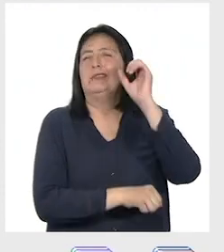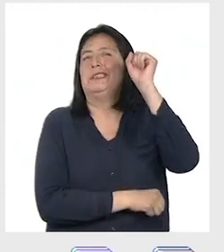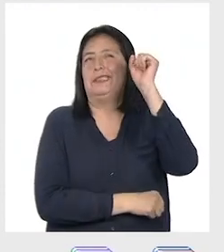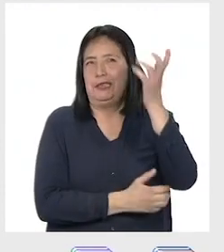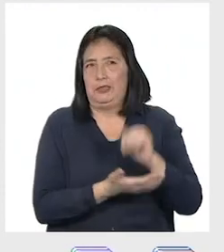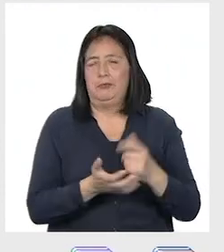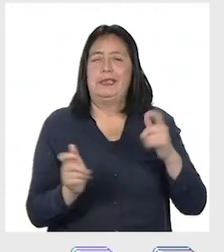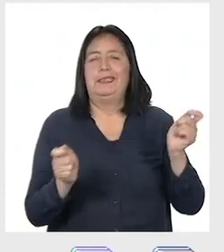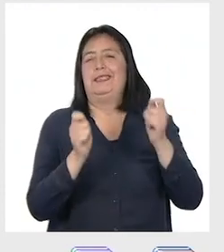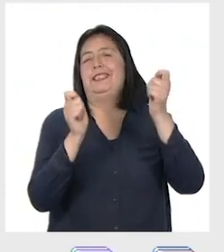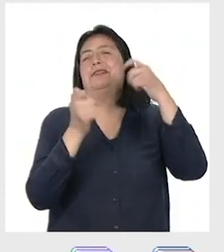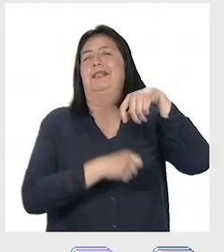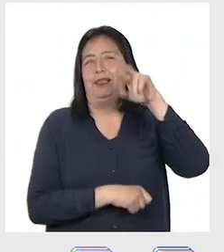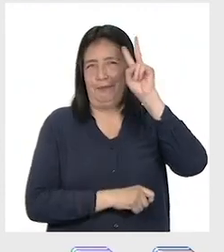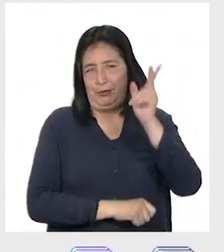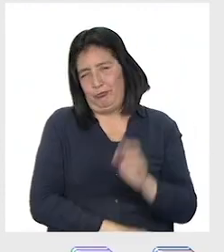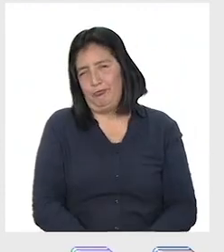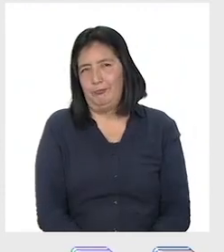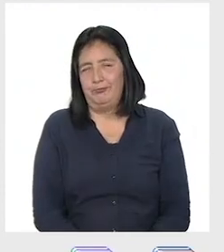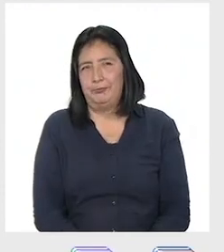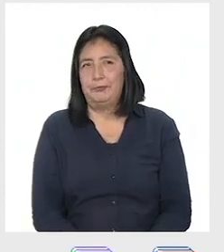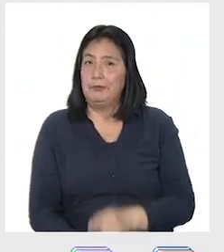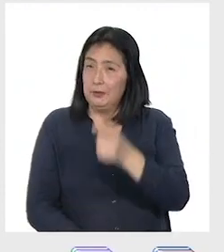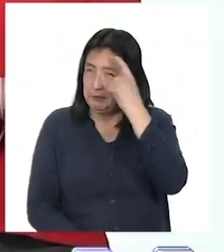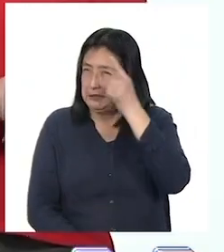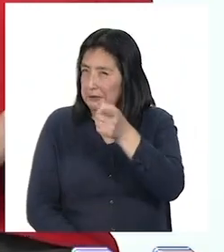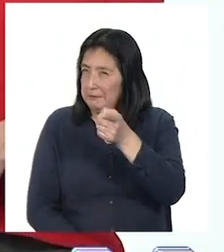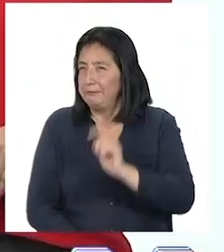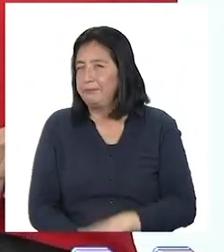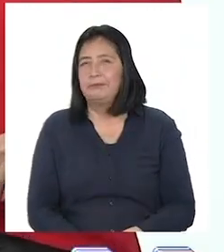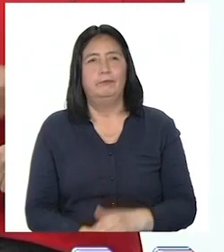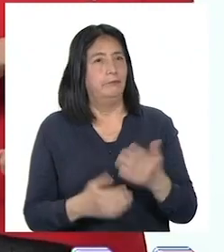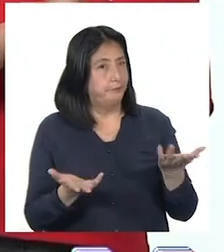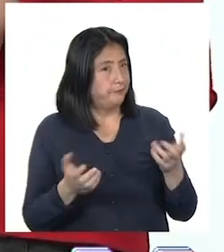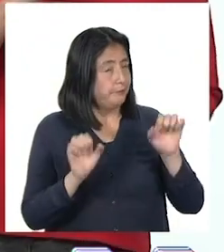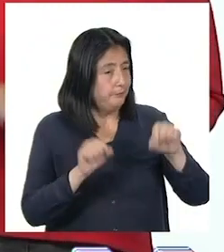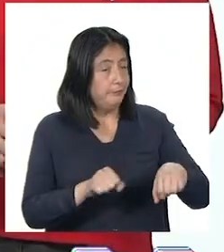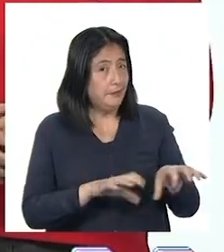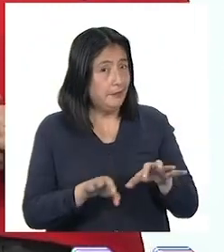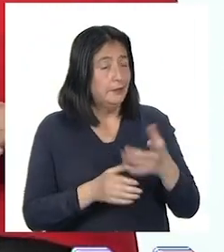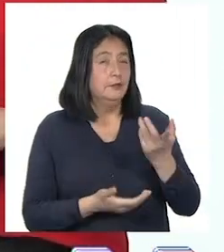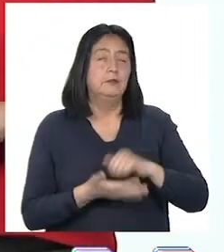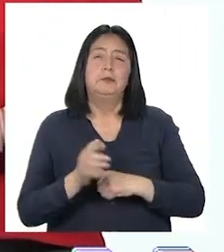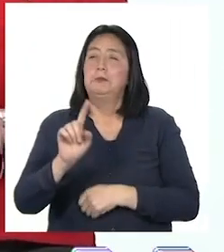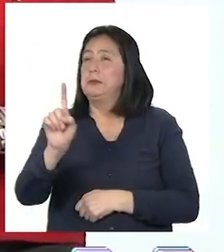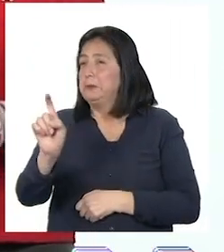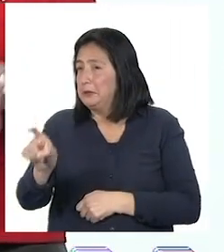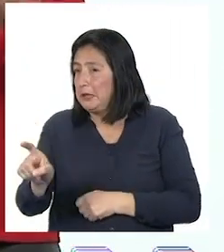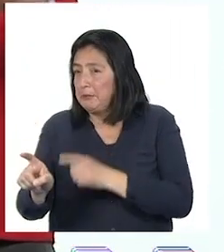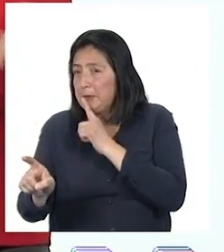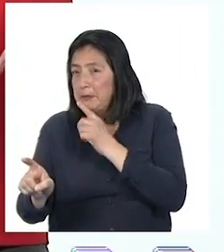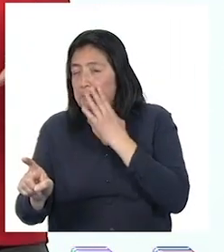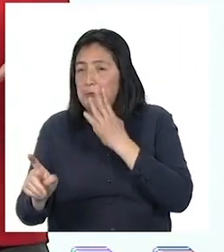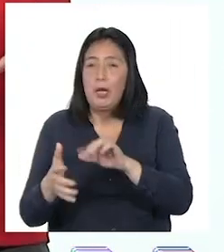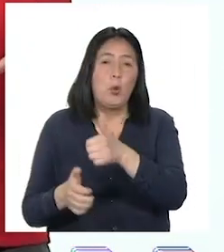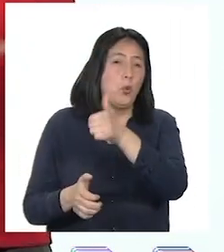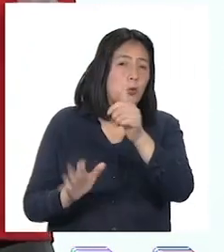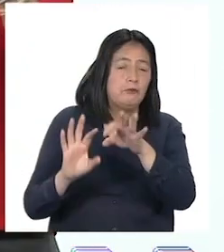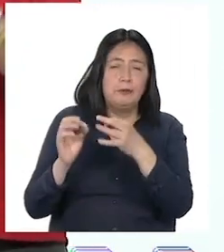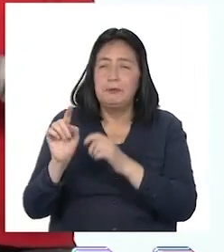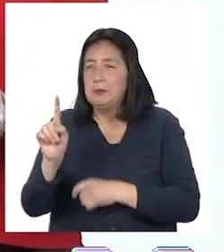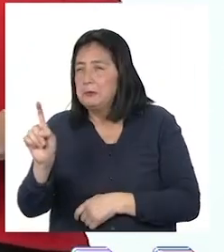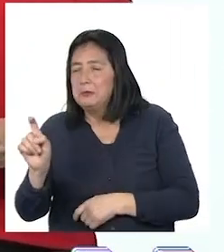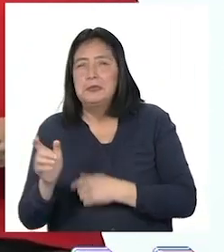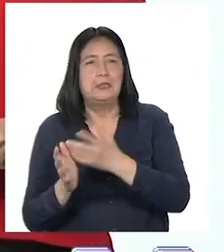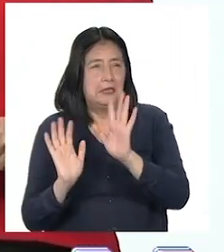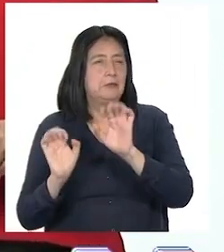derechos para celebrar las fiestas patrias. ¿Qué les parece? Para cumplir esto, podemos preguntarle a nuestros padres u otros familiares.